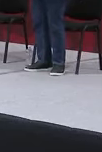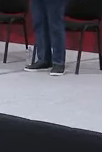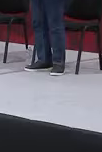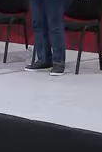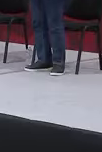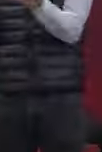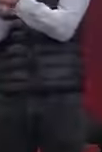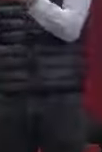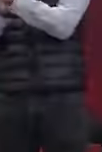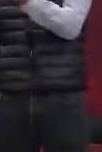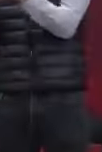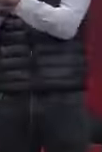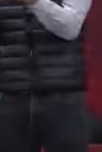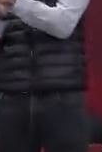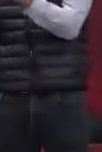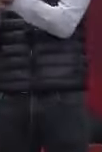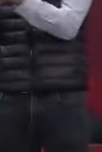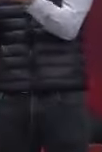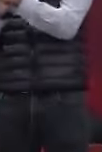Cervantes Loza